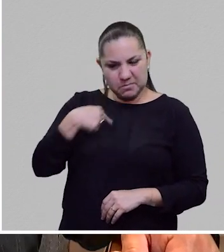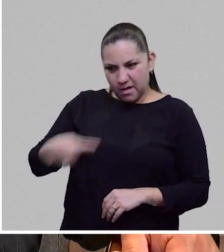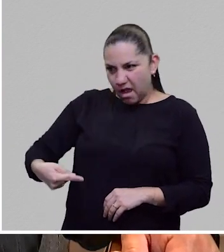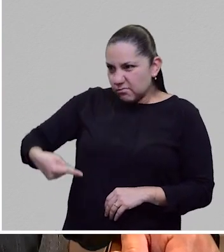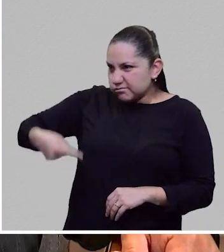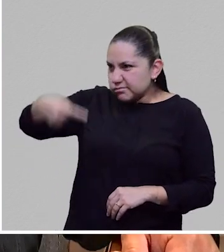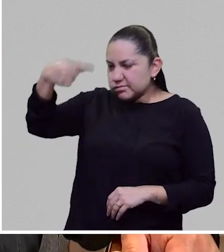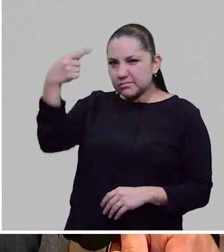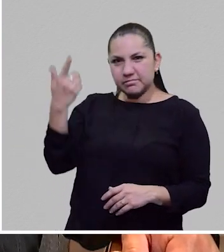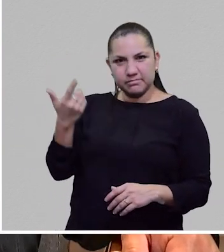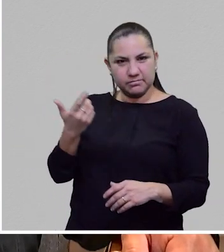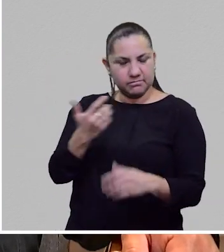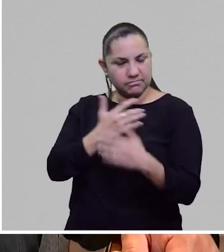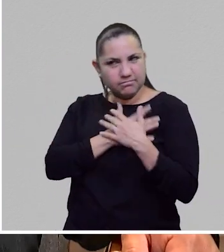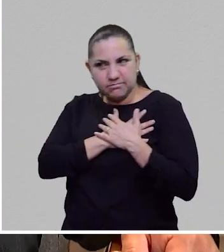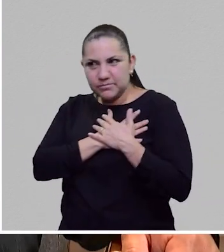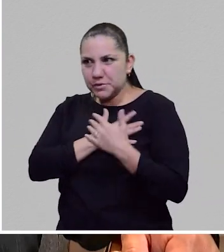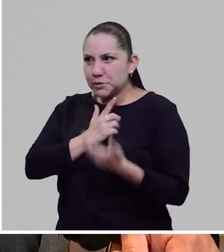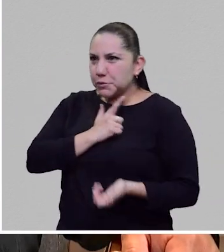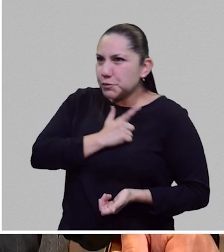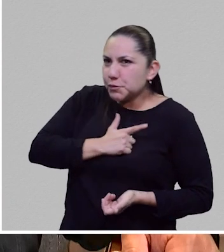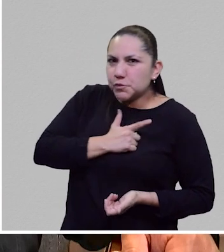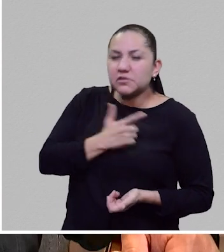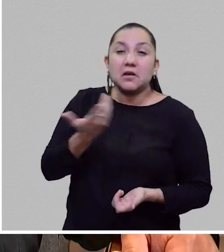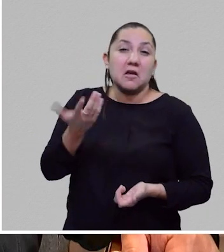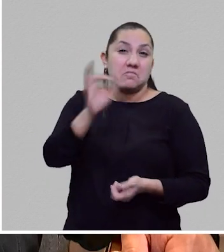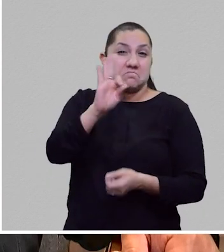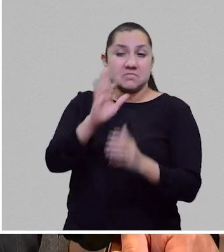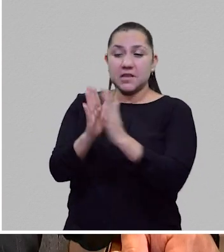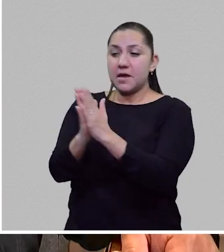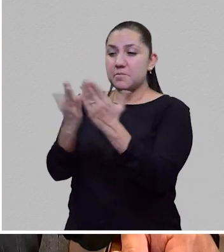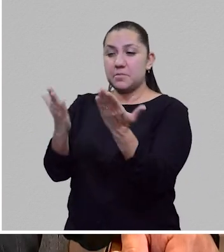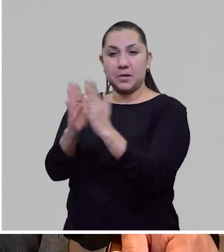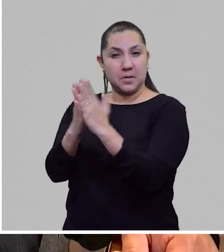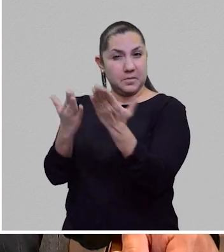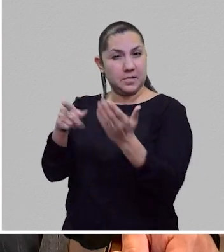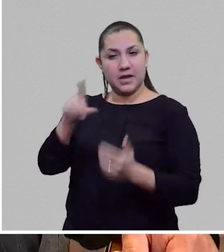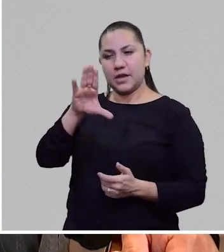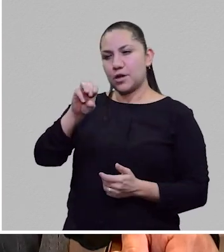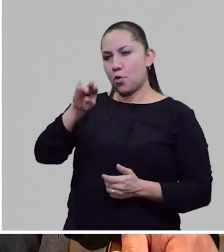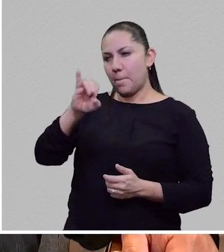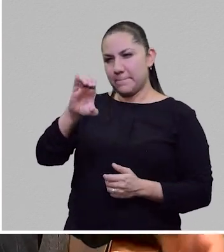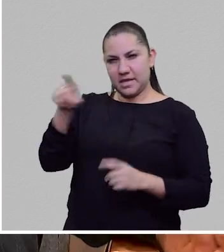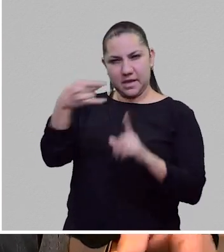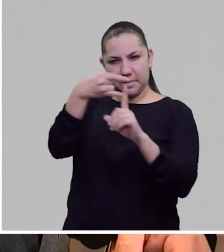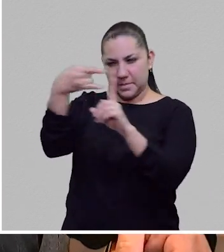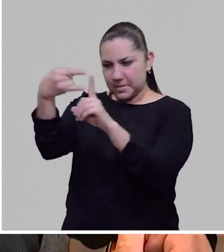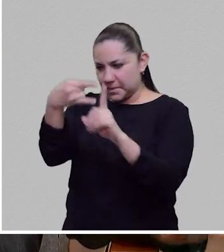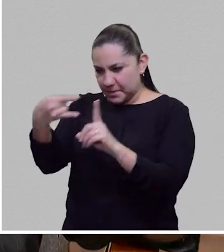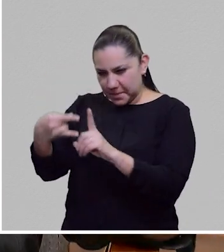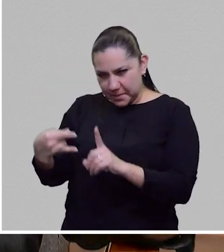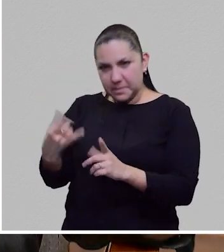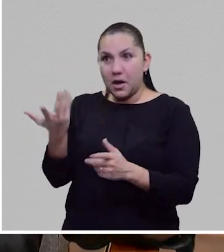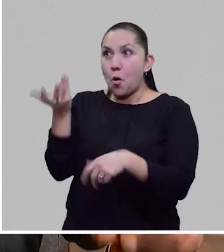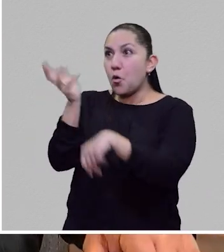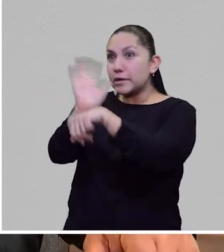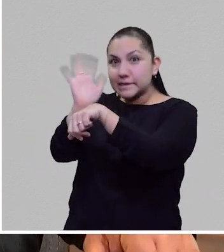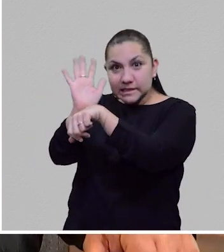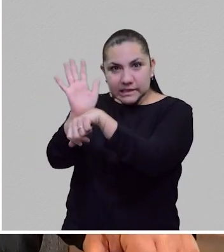los cómics en primera instancia y el cine, que es donde descubrí mi vocación.